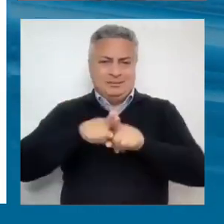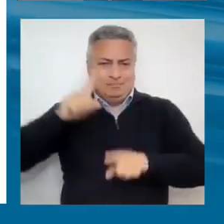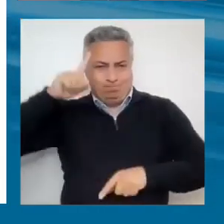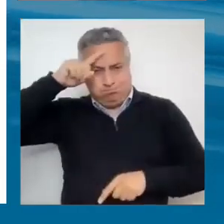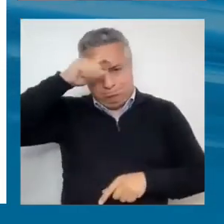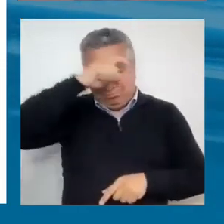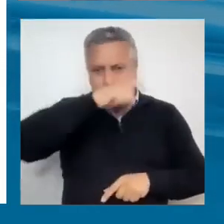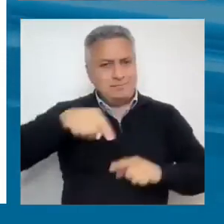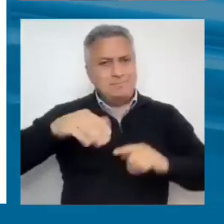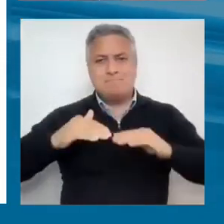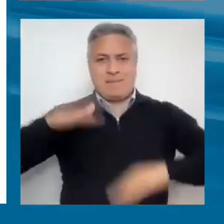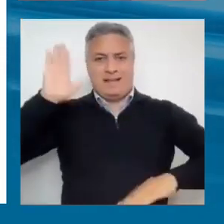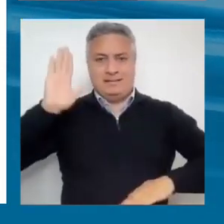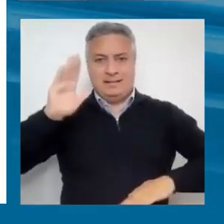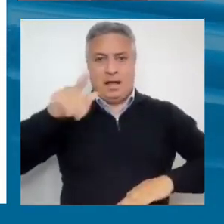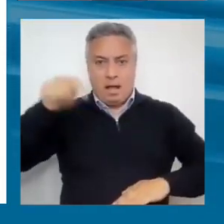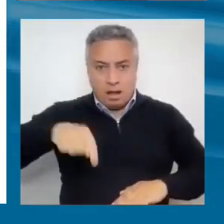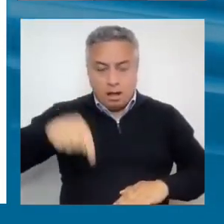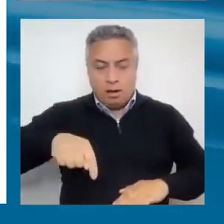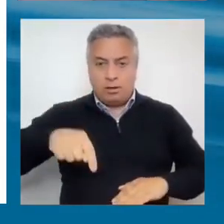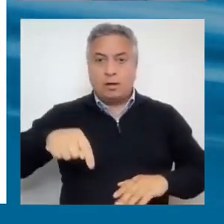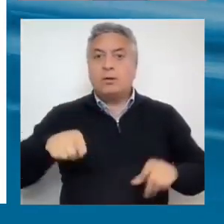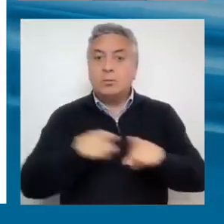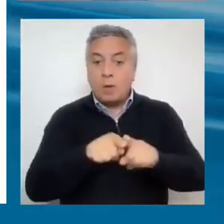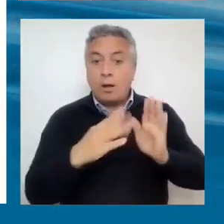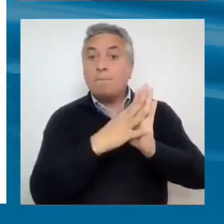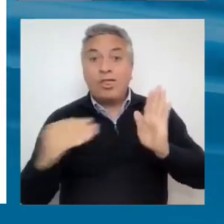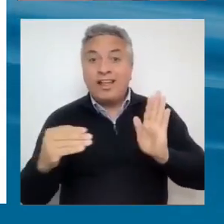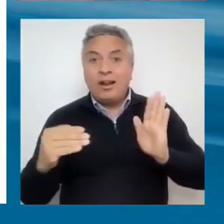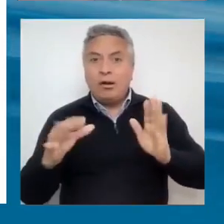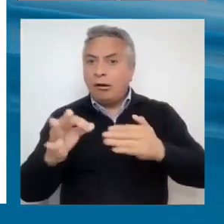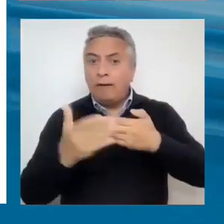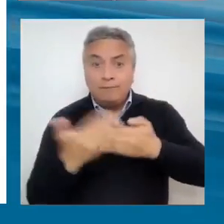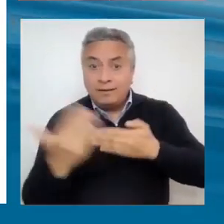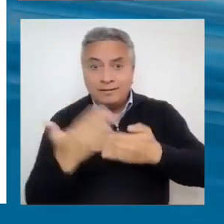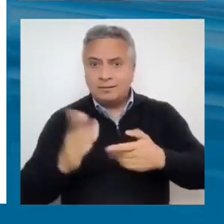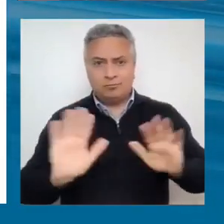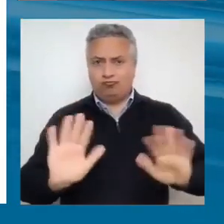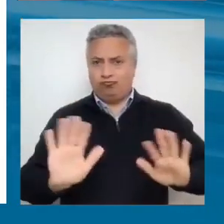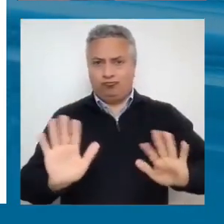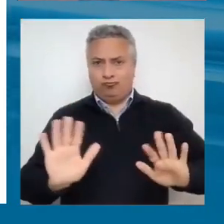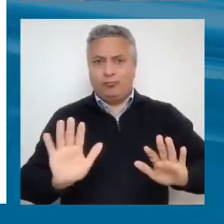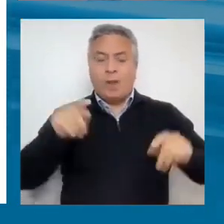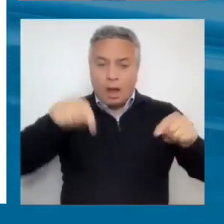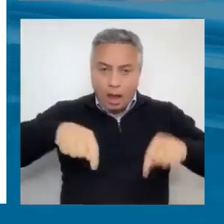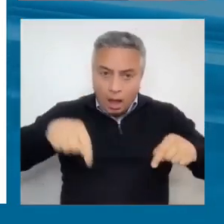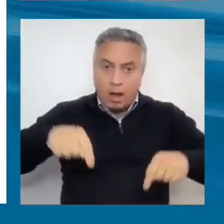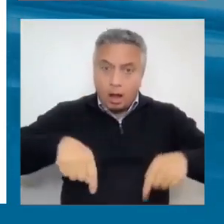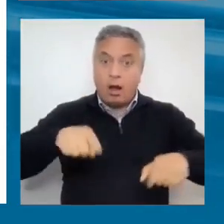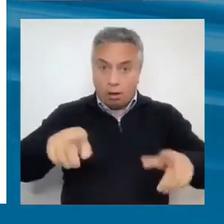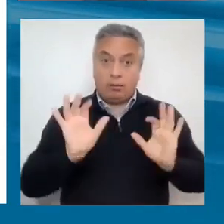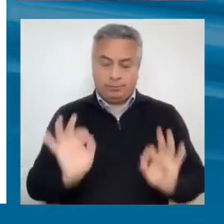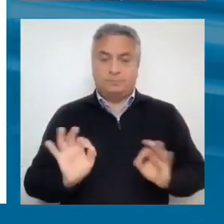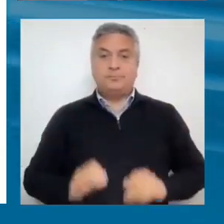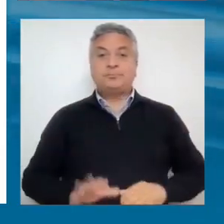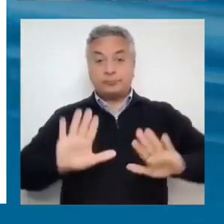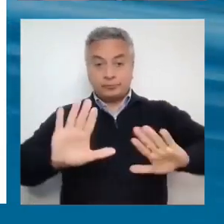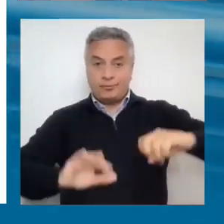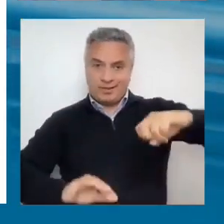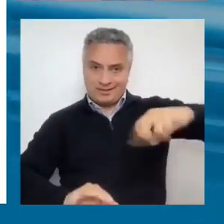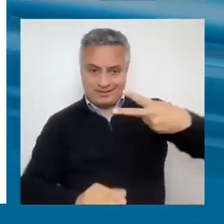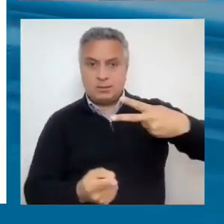tan simplificado. Tenemos estas realidades. Segundo capítulo, hablamos